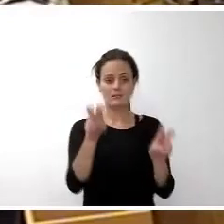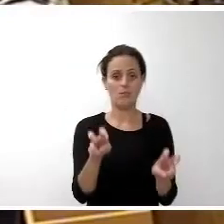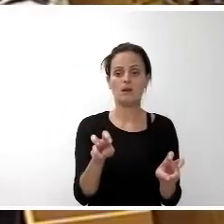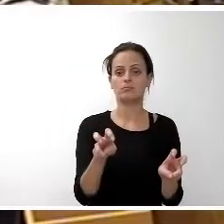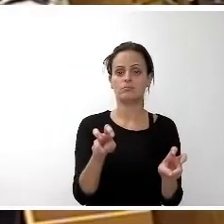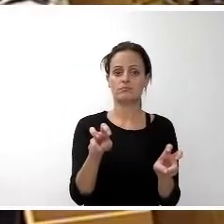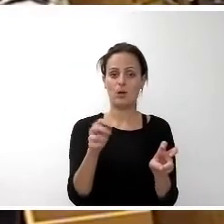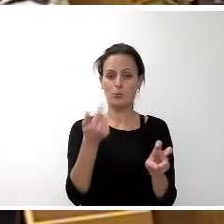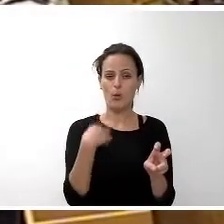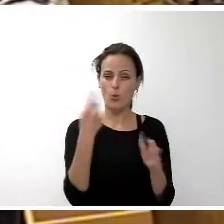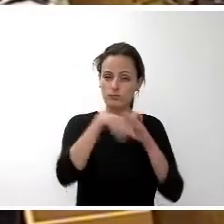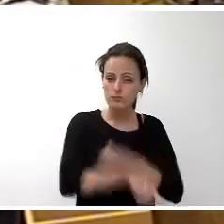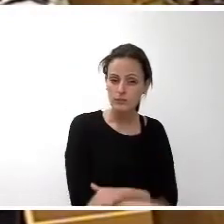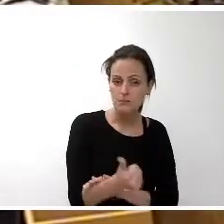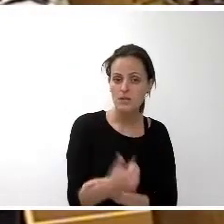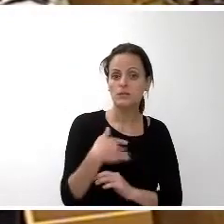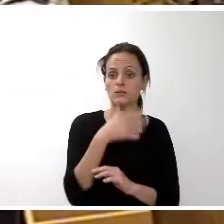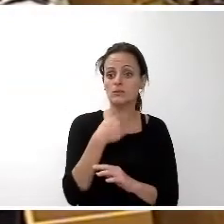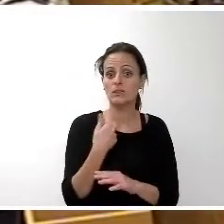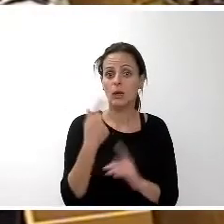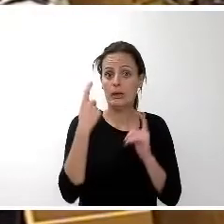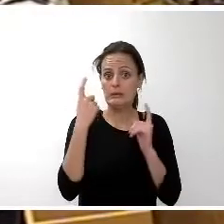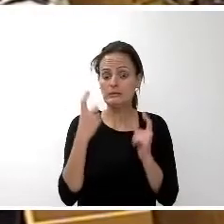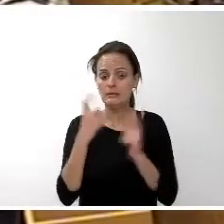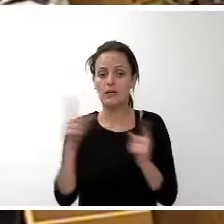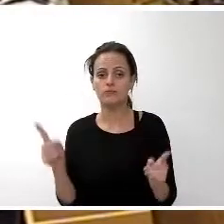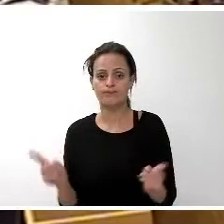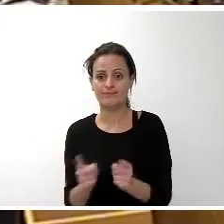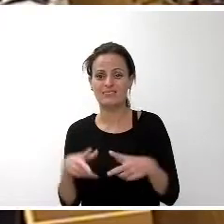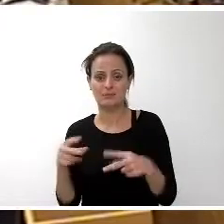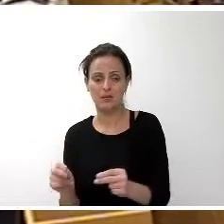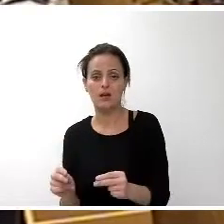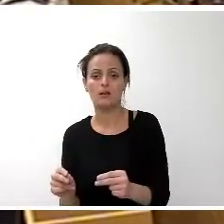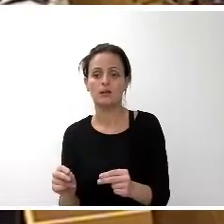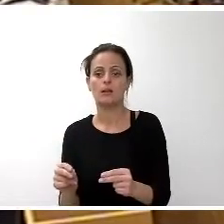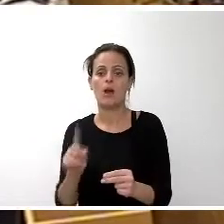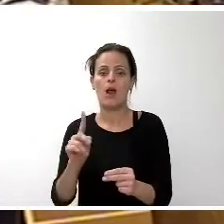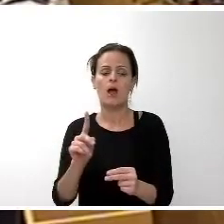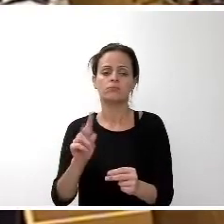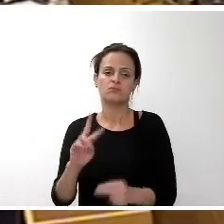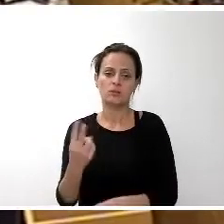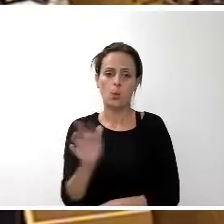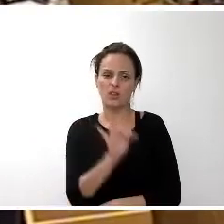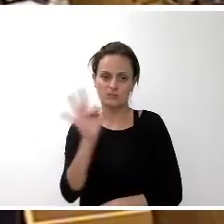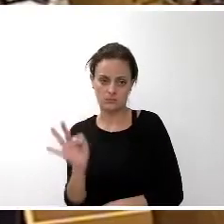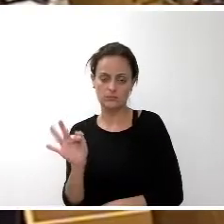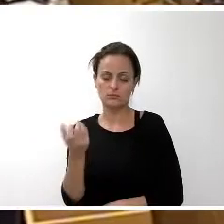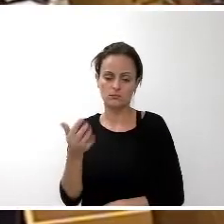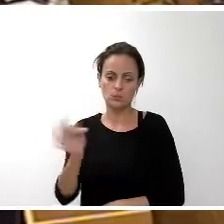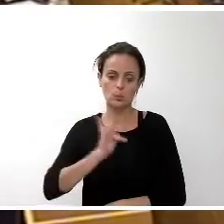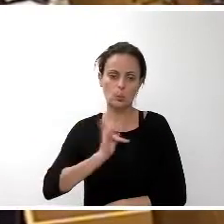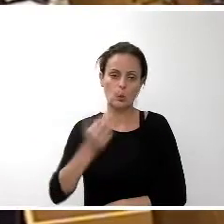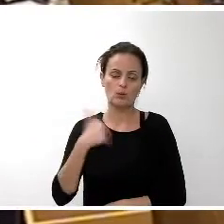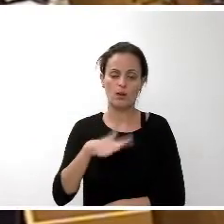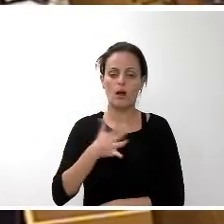en profundidad voy a ir concluyendo y dejando pues para la segunda intervención los aspectos tanto